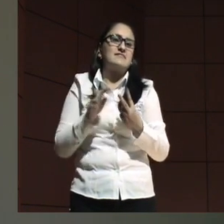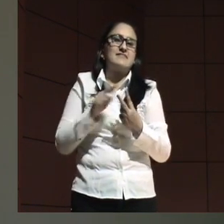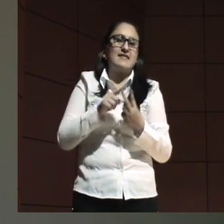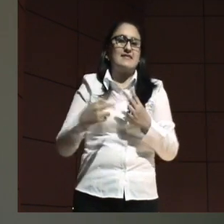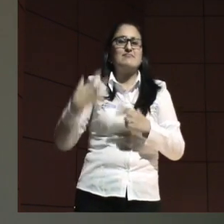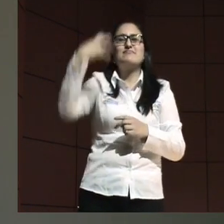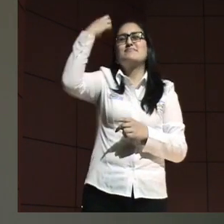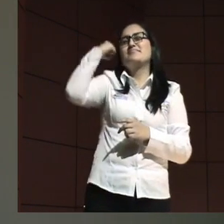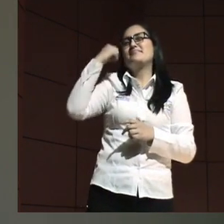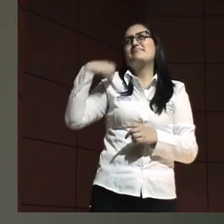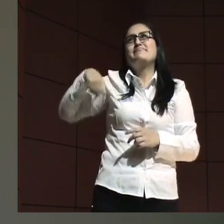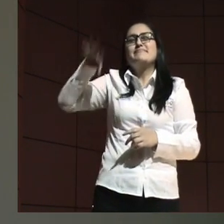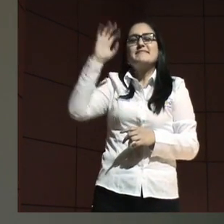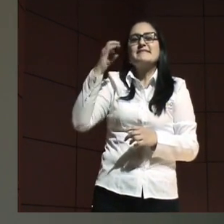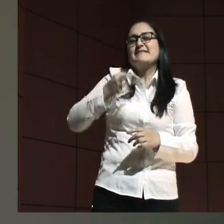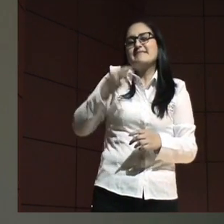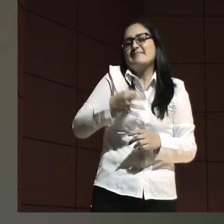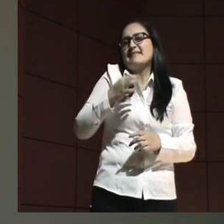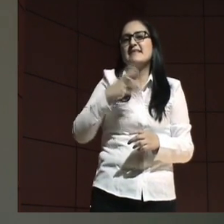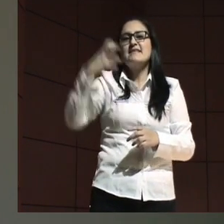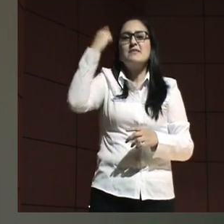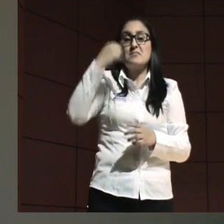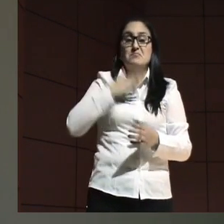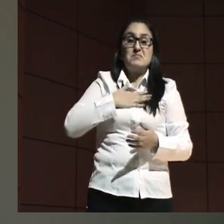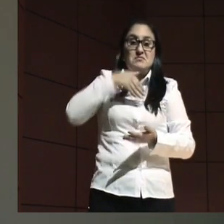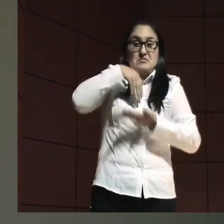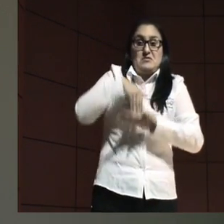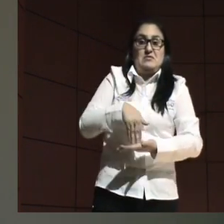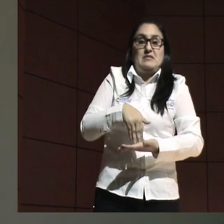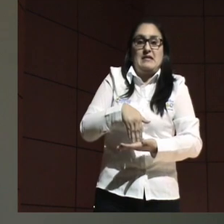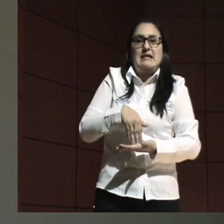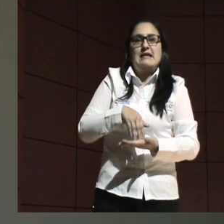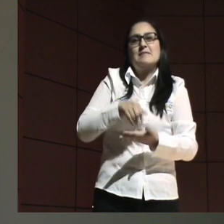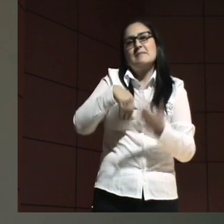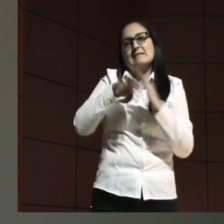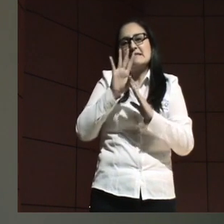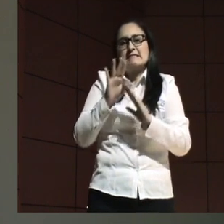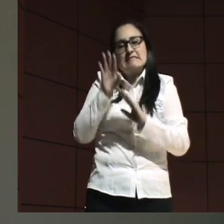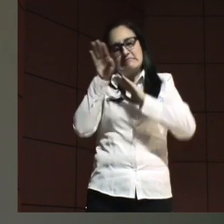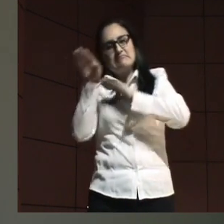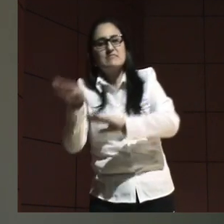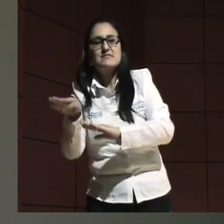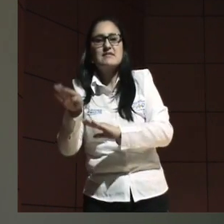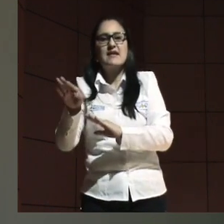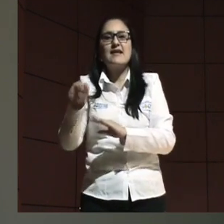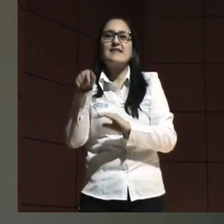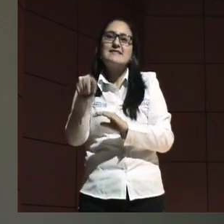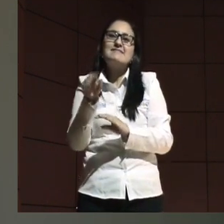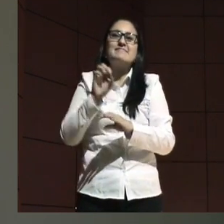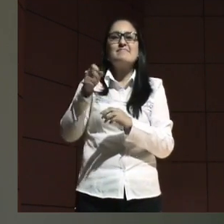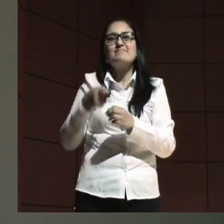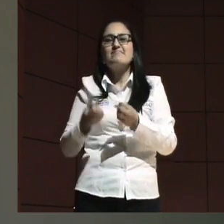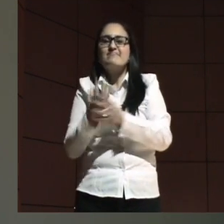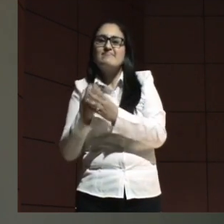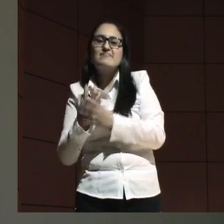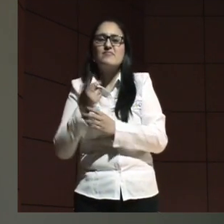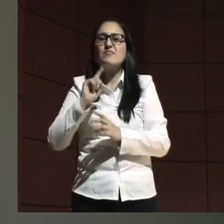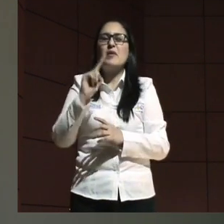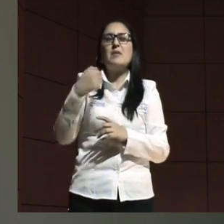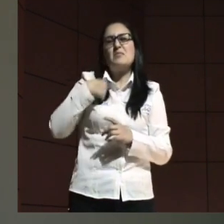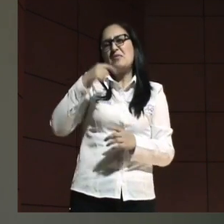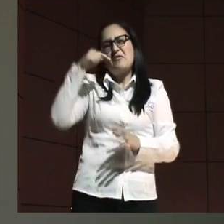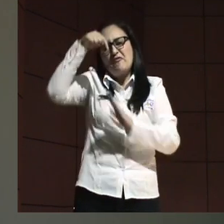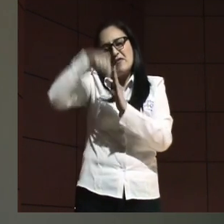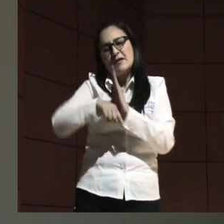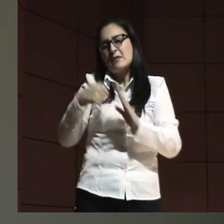Clásicamente, y debo decirlo, mi postura ha sido muy afecta al iuspositivismo porque no considero que en